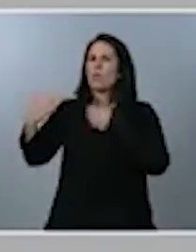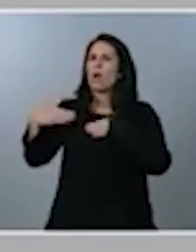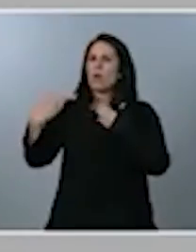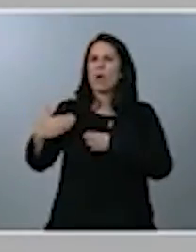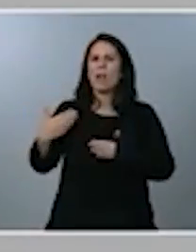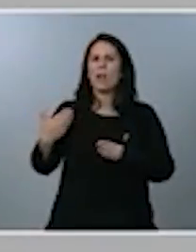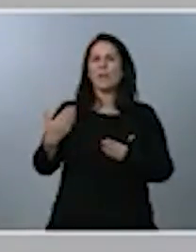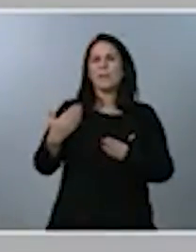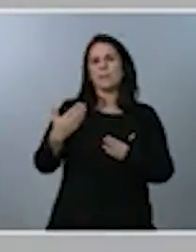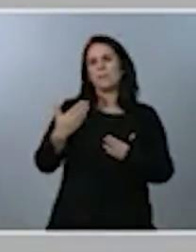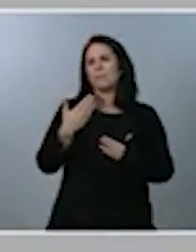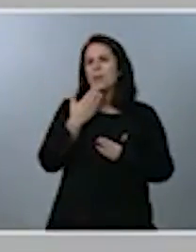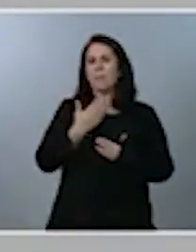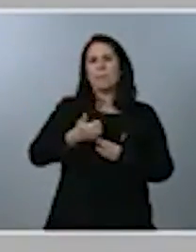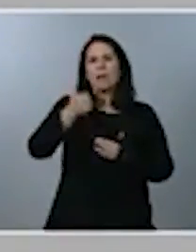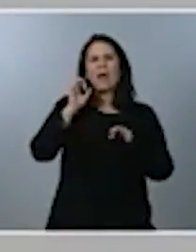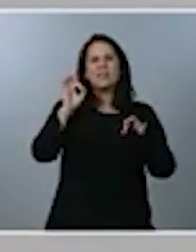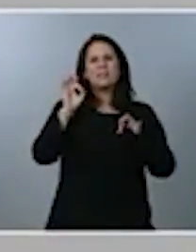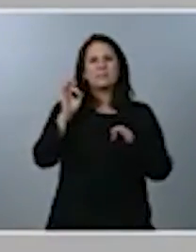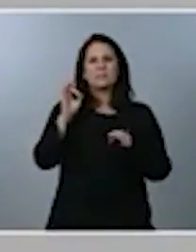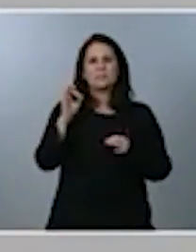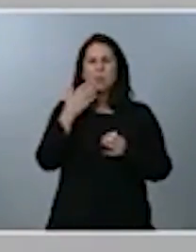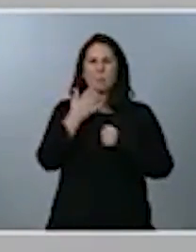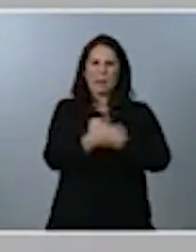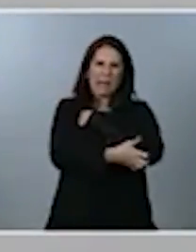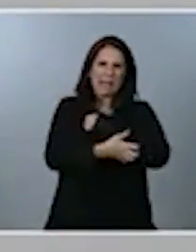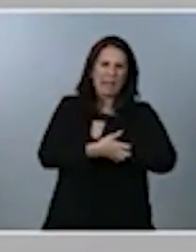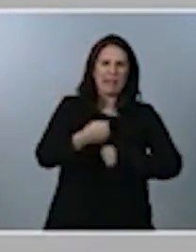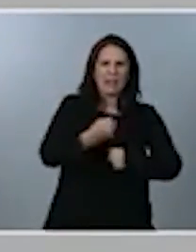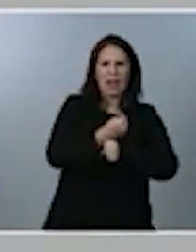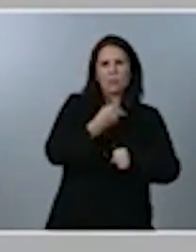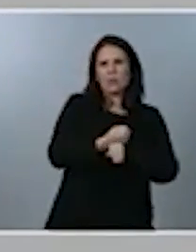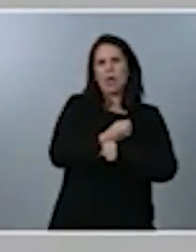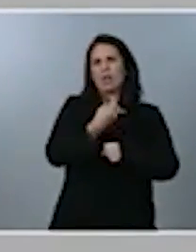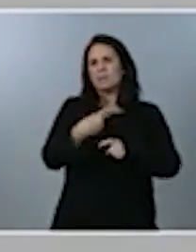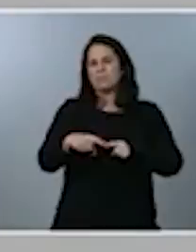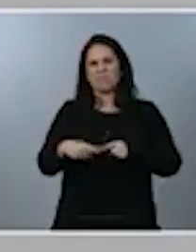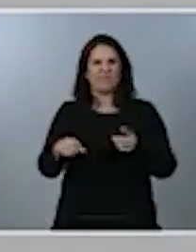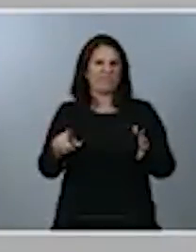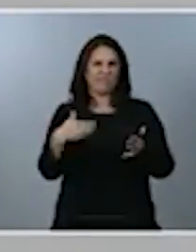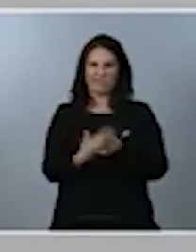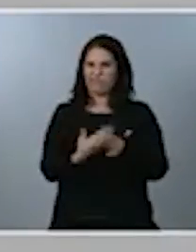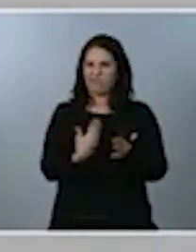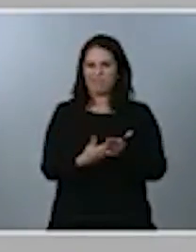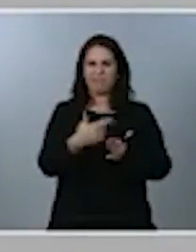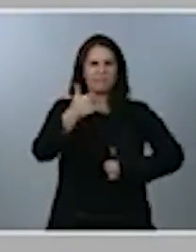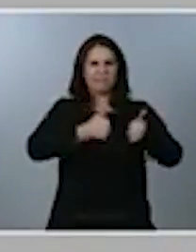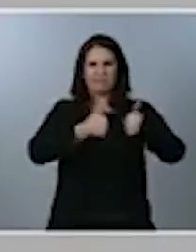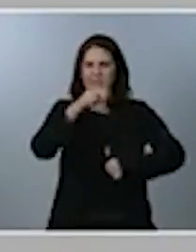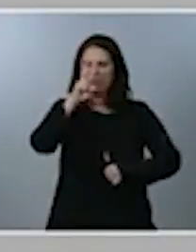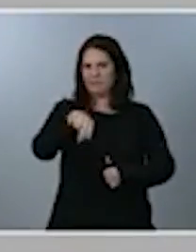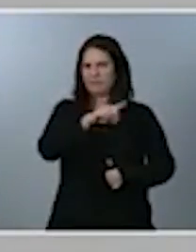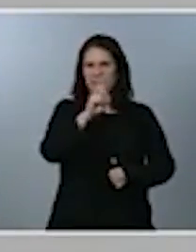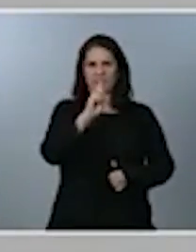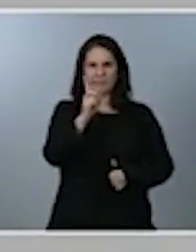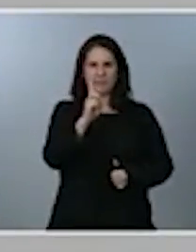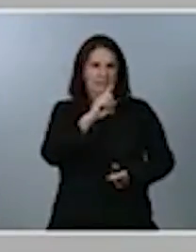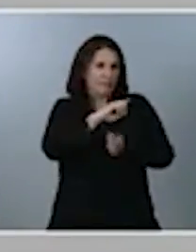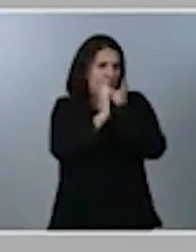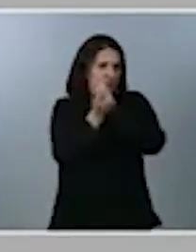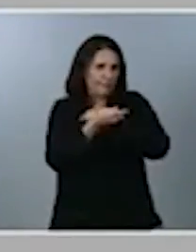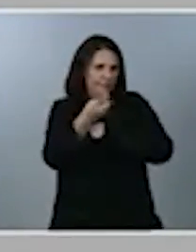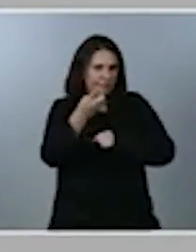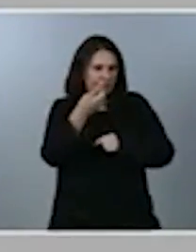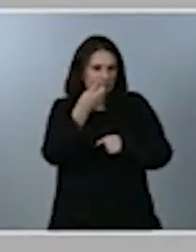fundamentalmente a partir de la precariedad laboral, que está demostrado que no es un mecanismo de competitividad, todo lo contrario, es un lastre, sino que